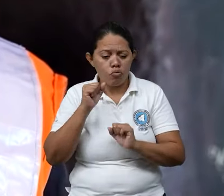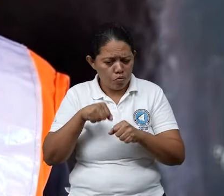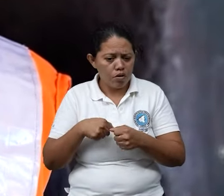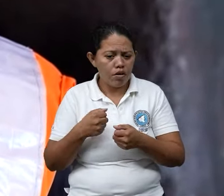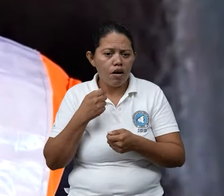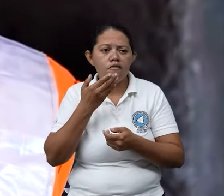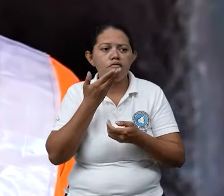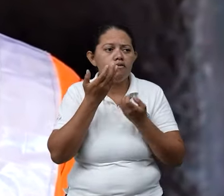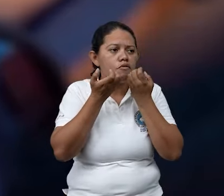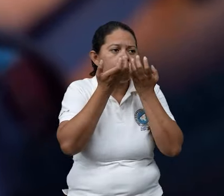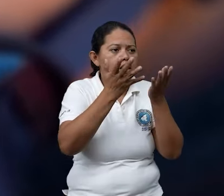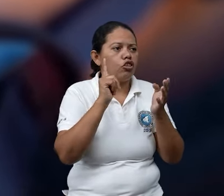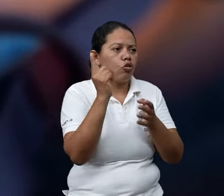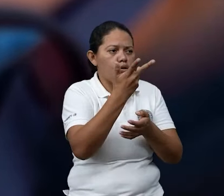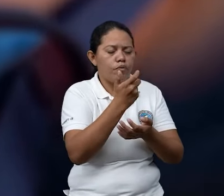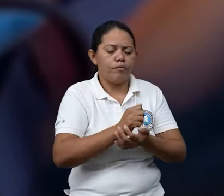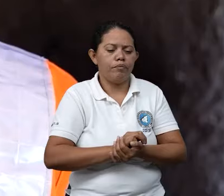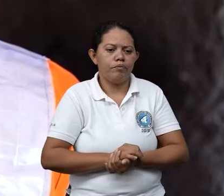encargaré de avisarles a todos.